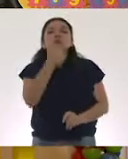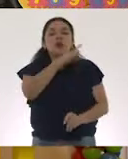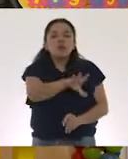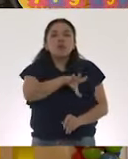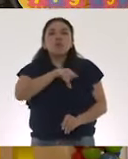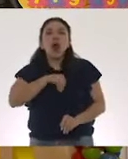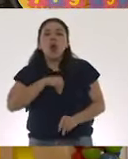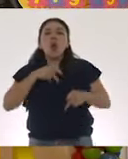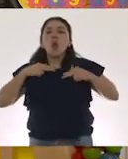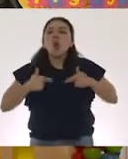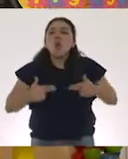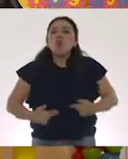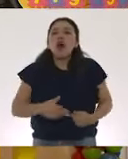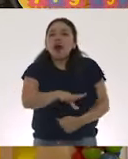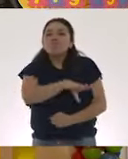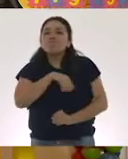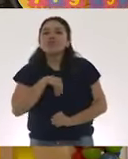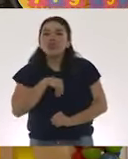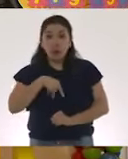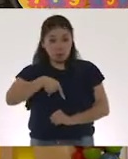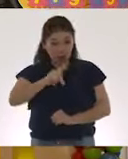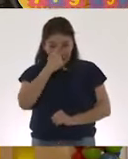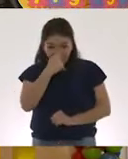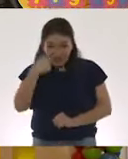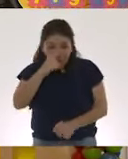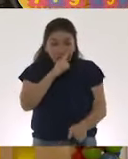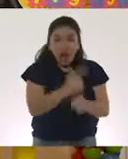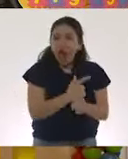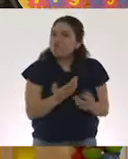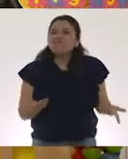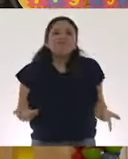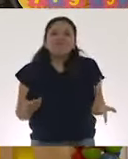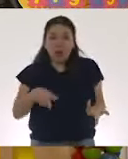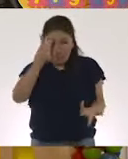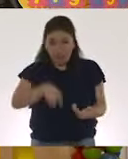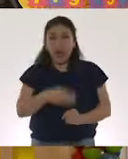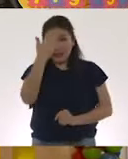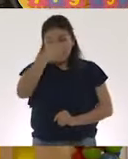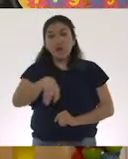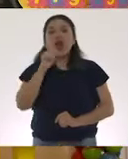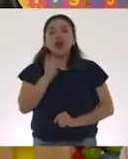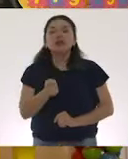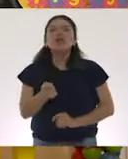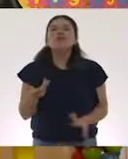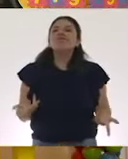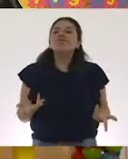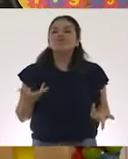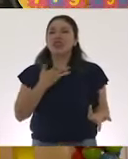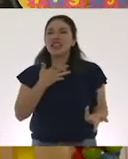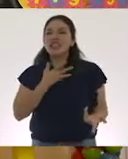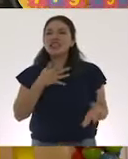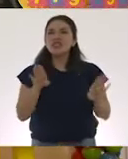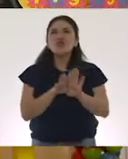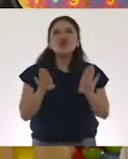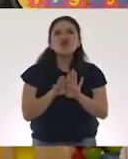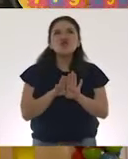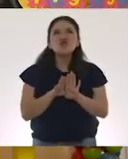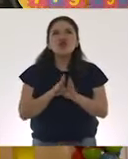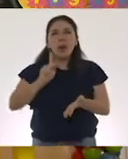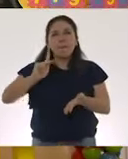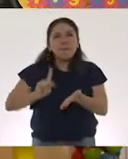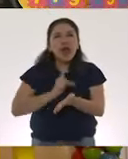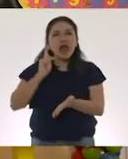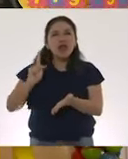contagio en los humanos. Pero no es tan fácil. Lo que sí sabemos es que tuvo que haber varias veces